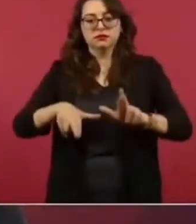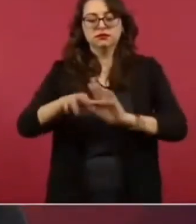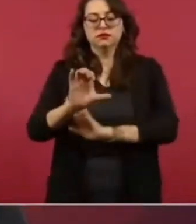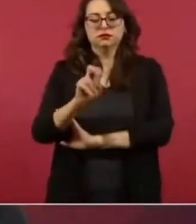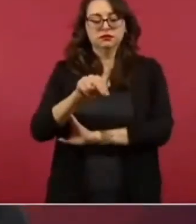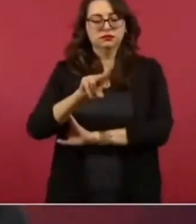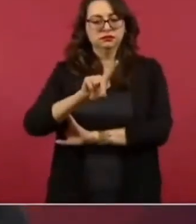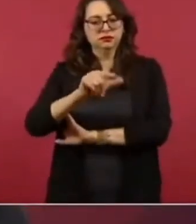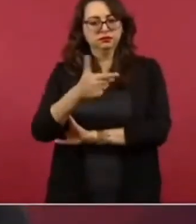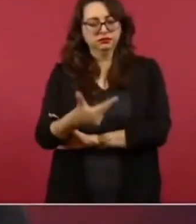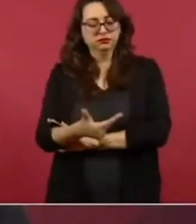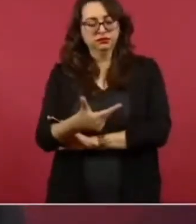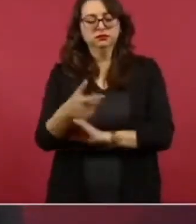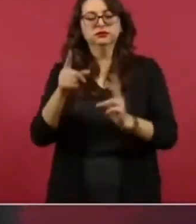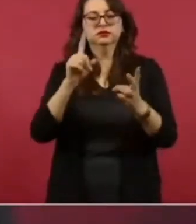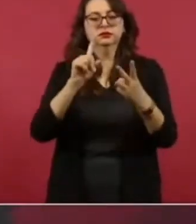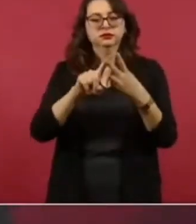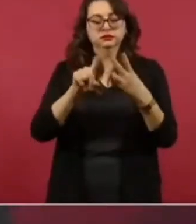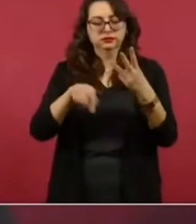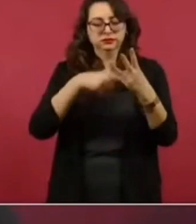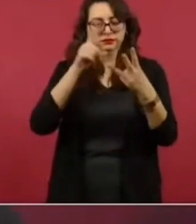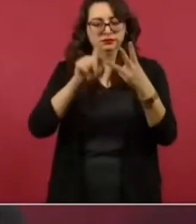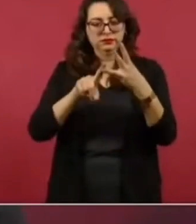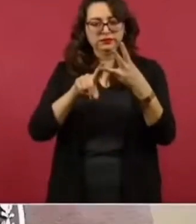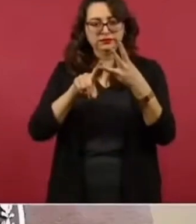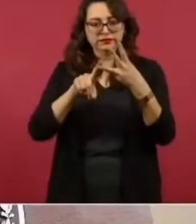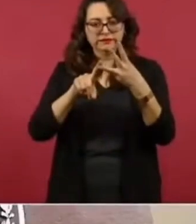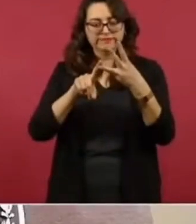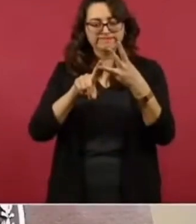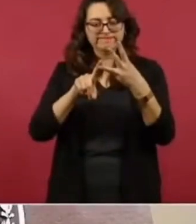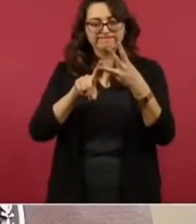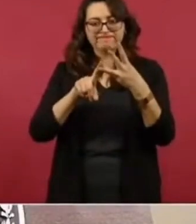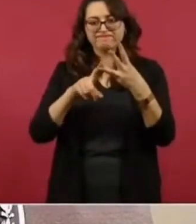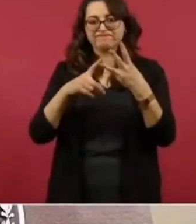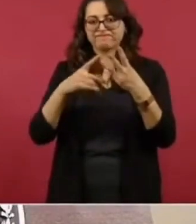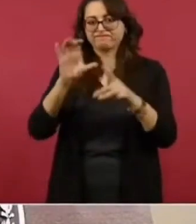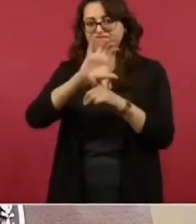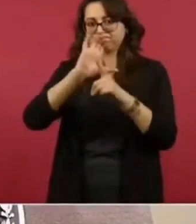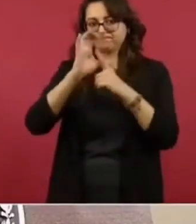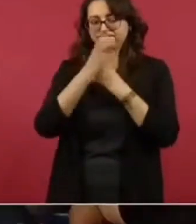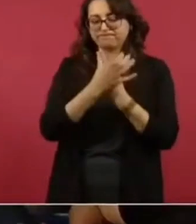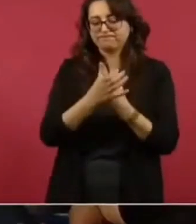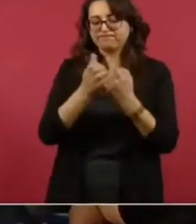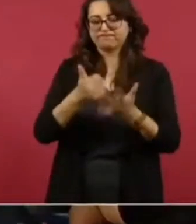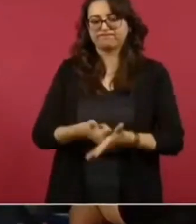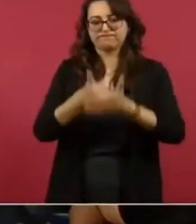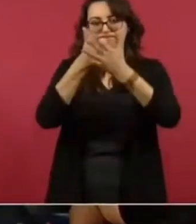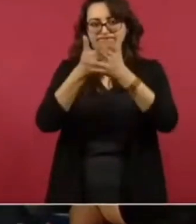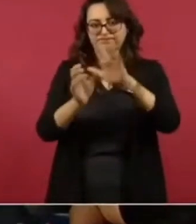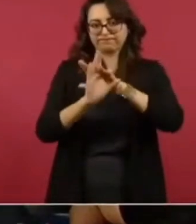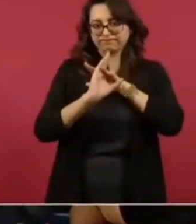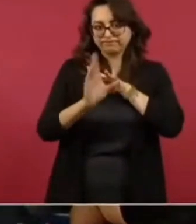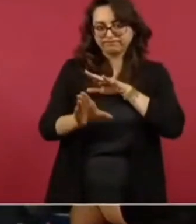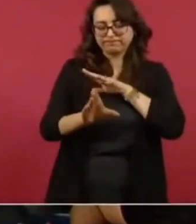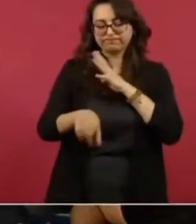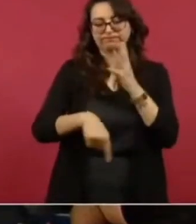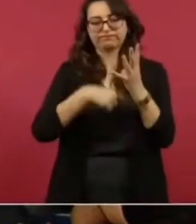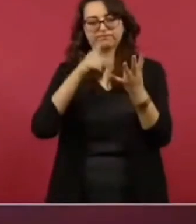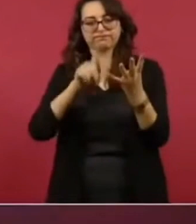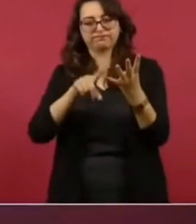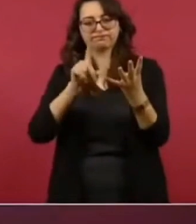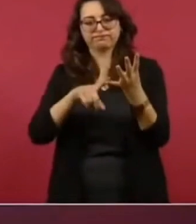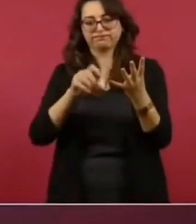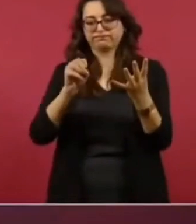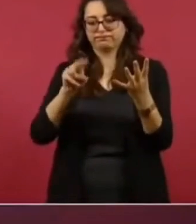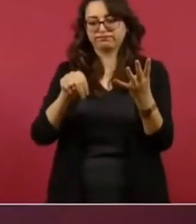Nacional de Derechos Humanos, de la Comisión de Ayuda a los Refugiados e incluso de